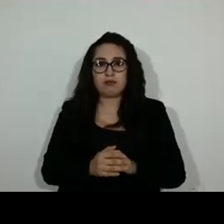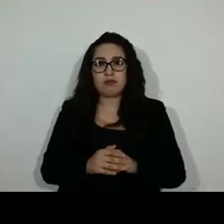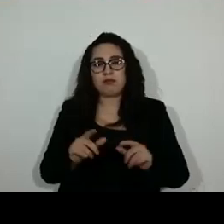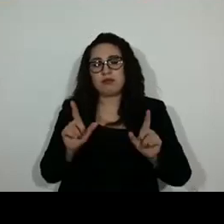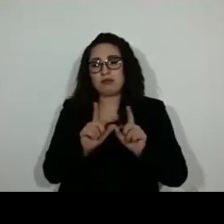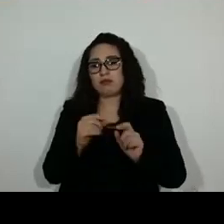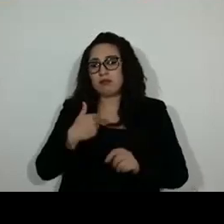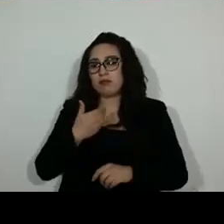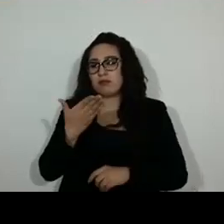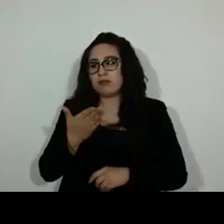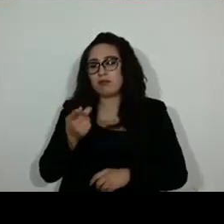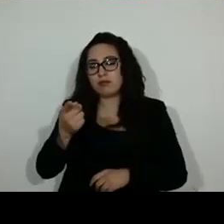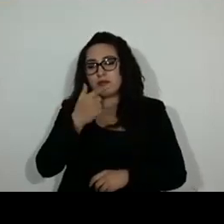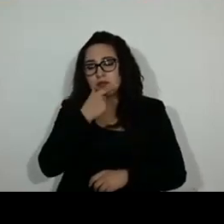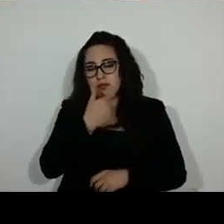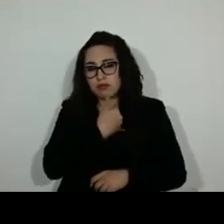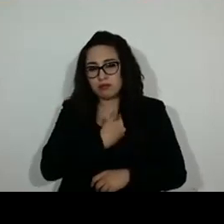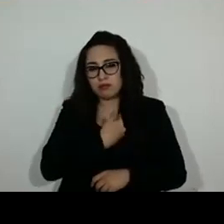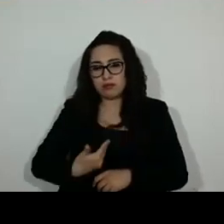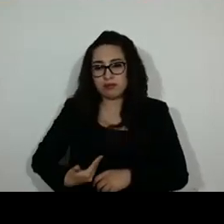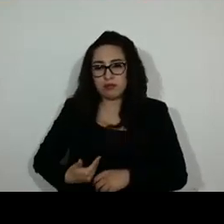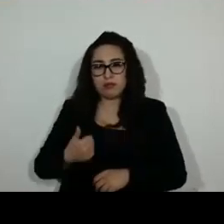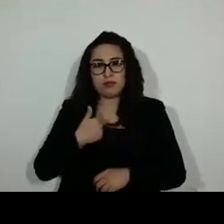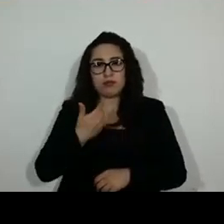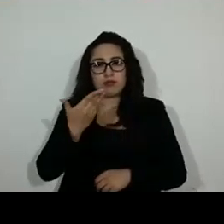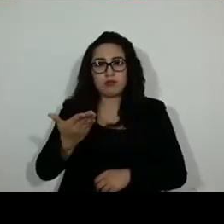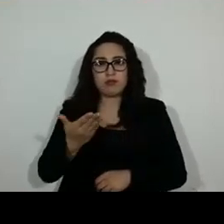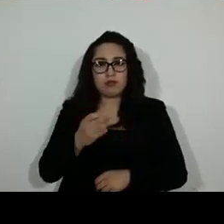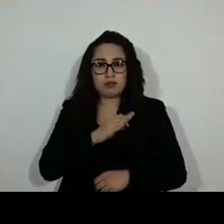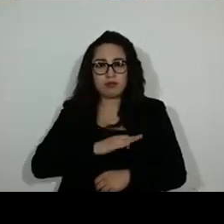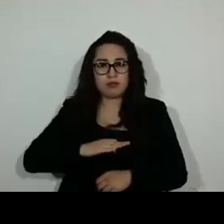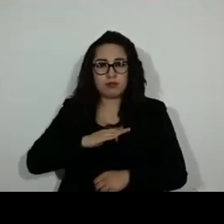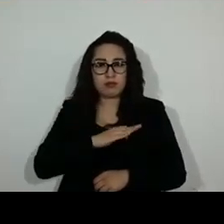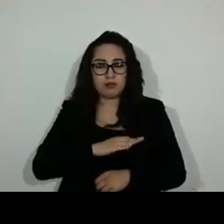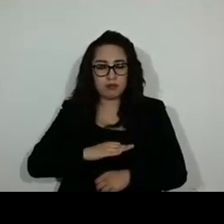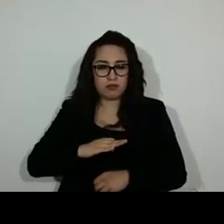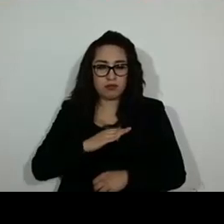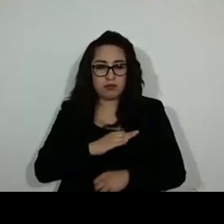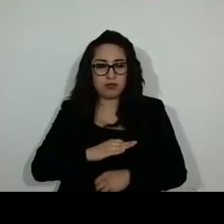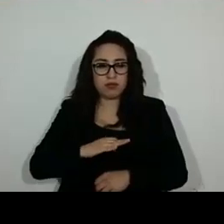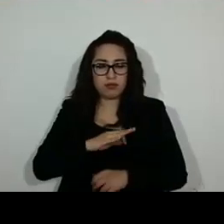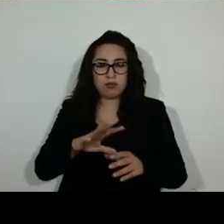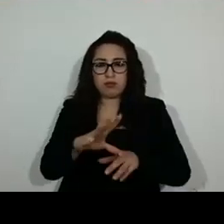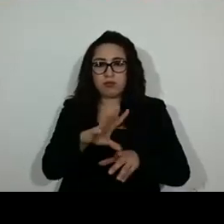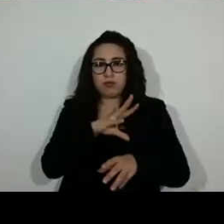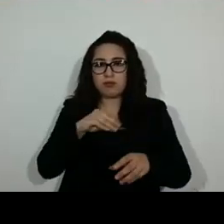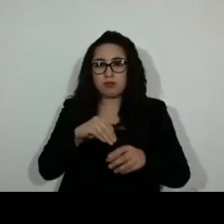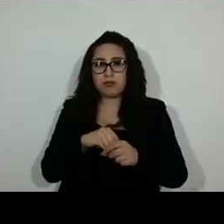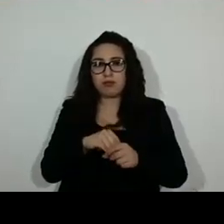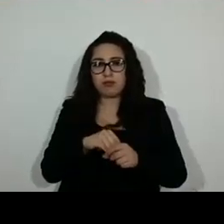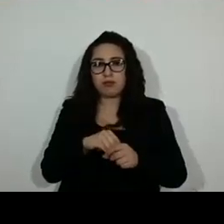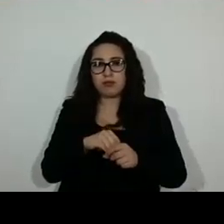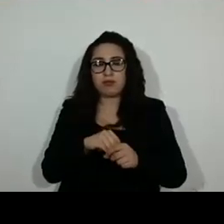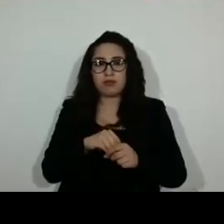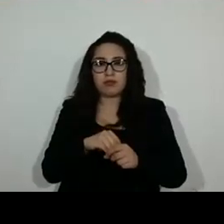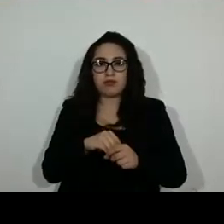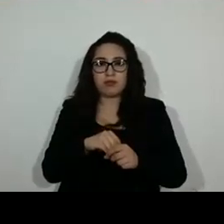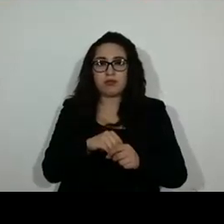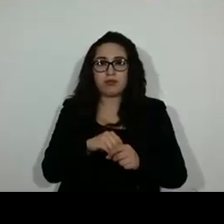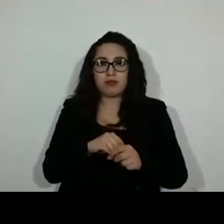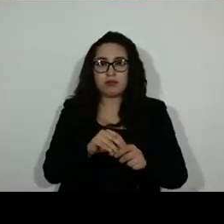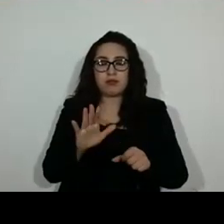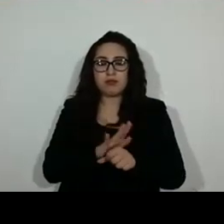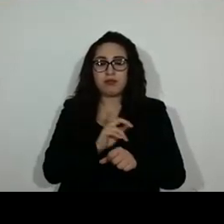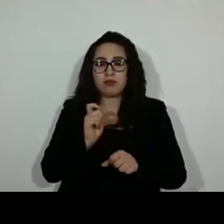presidente, solicitarle de ser posible el trámite a una iniciativa turnada a